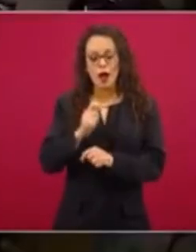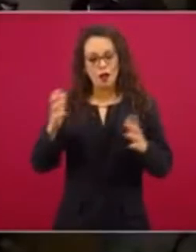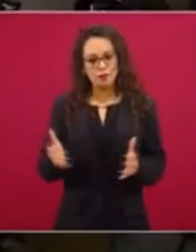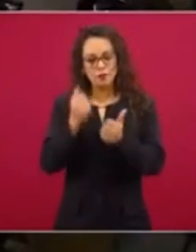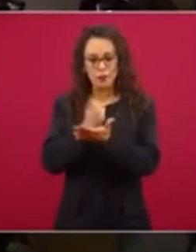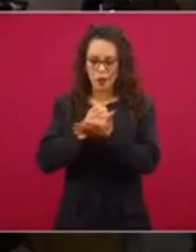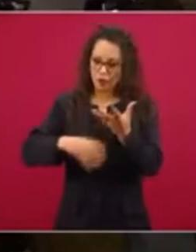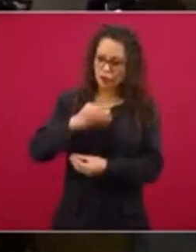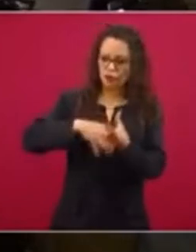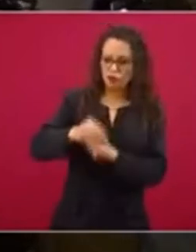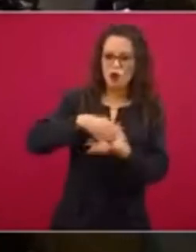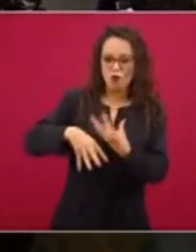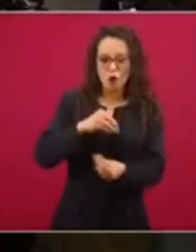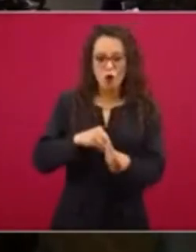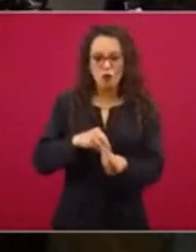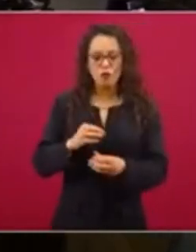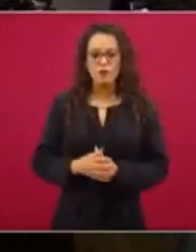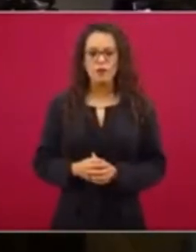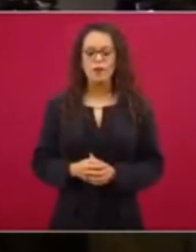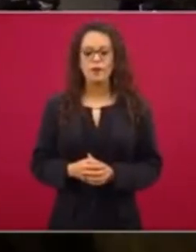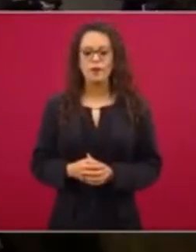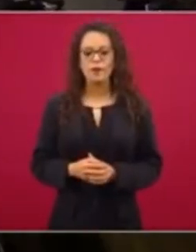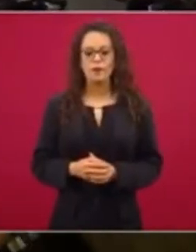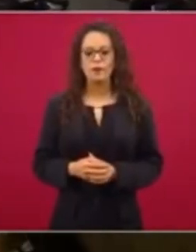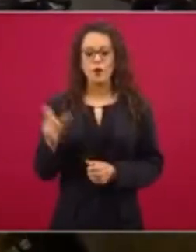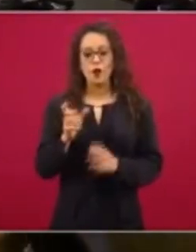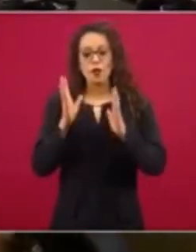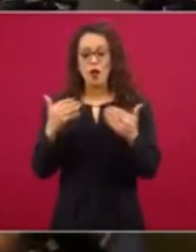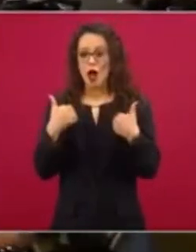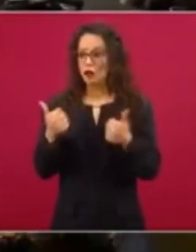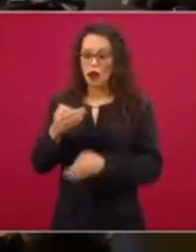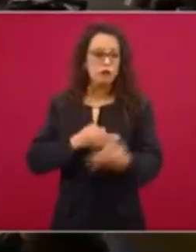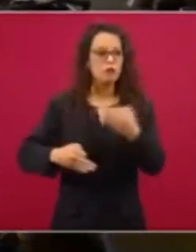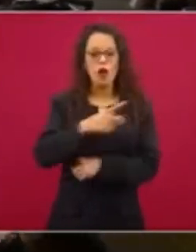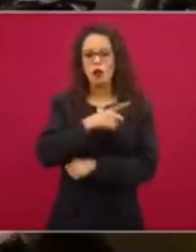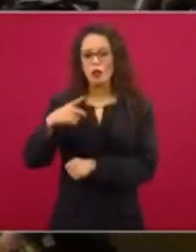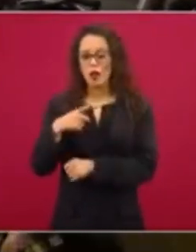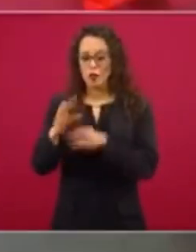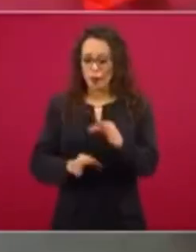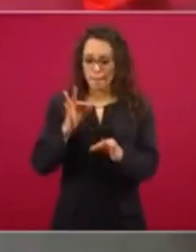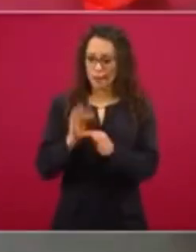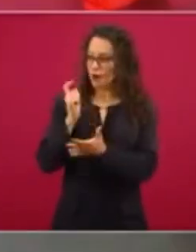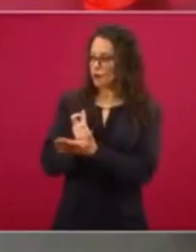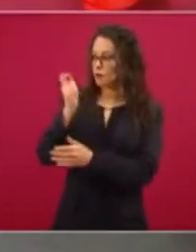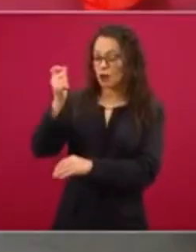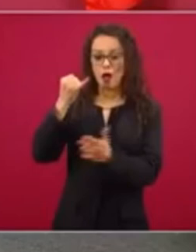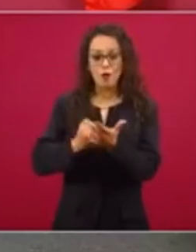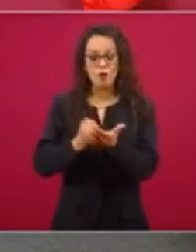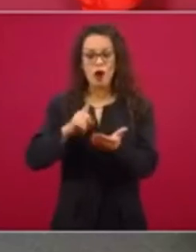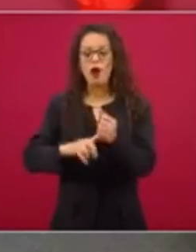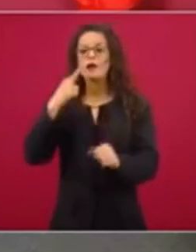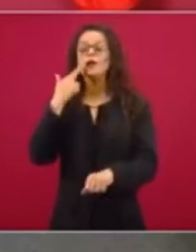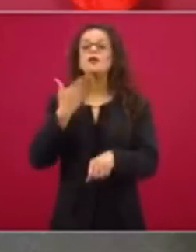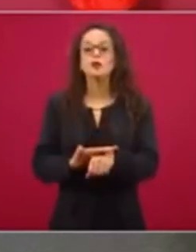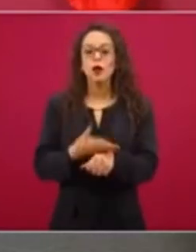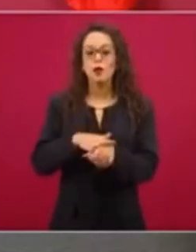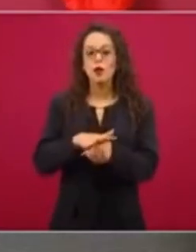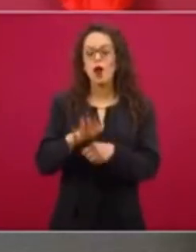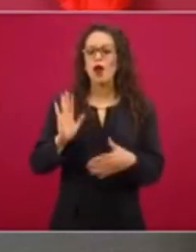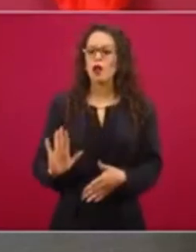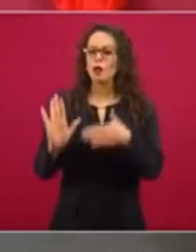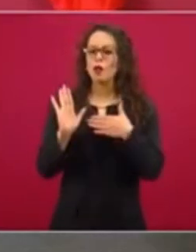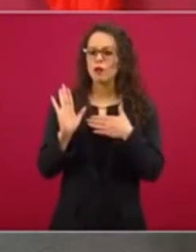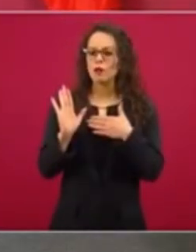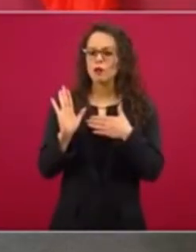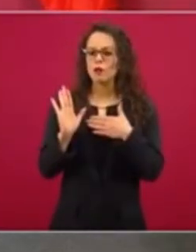una vez que ya se entienda de que todo tenemos que cumplir con nuestra responsabilidad fiscal, el compromiso es ir a la simplificación,